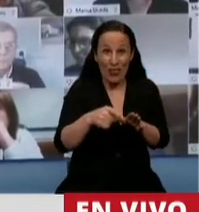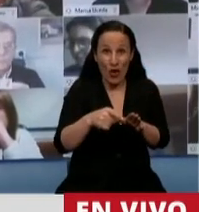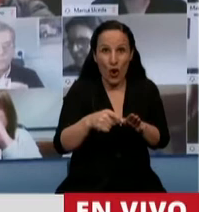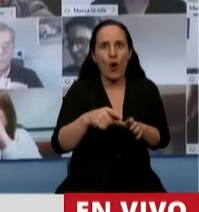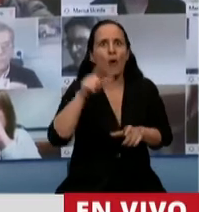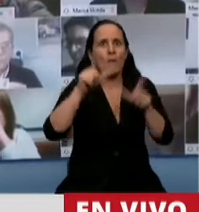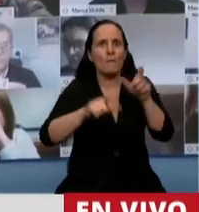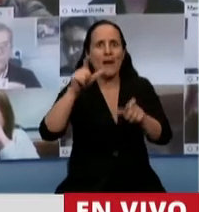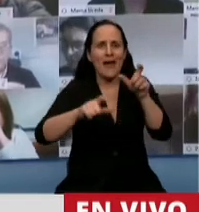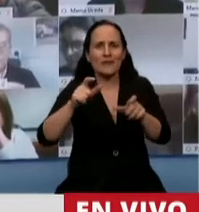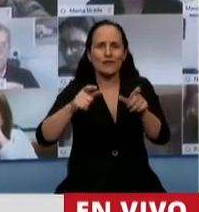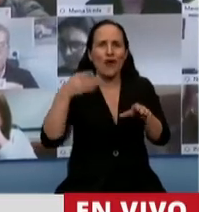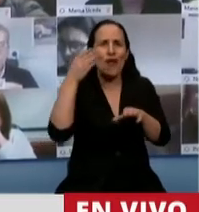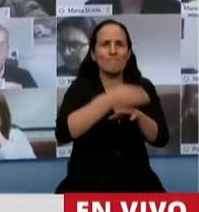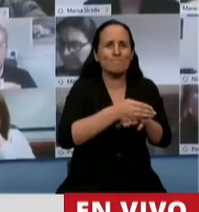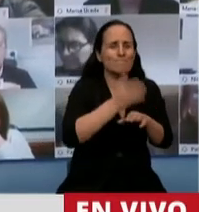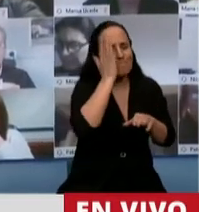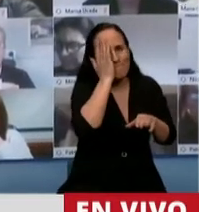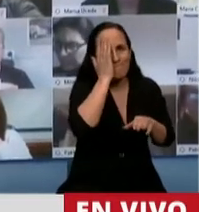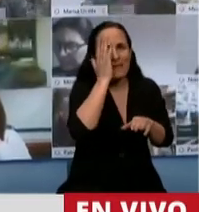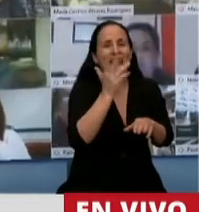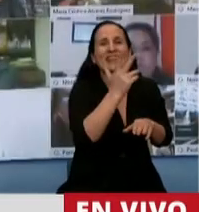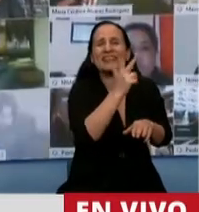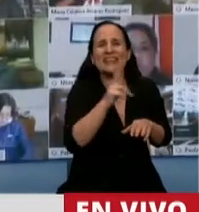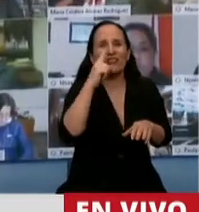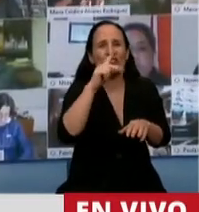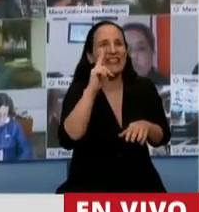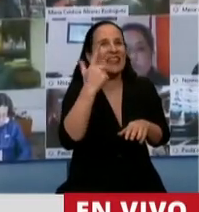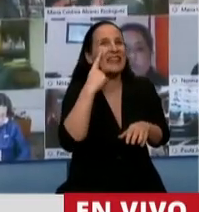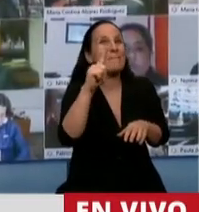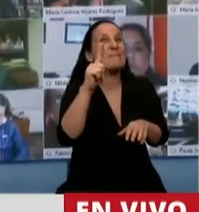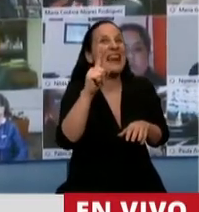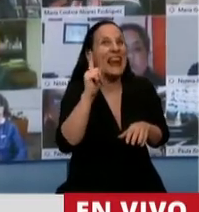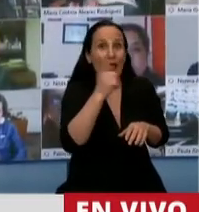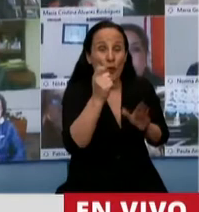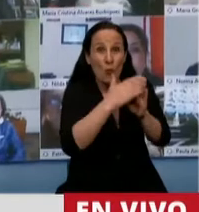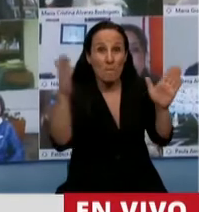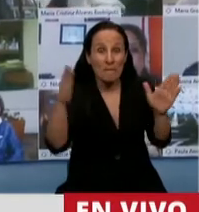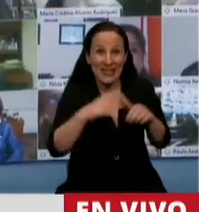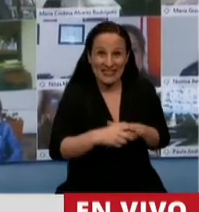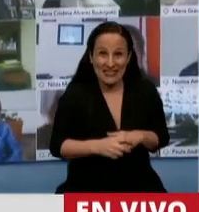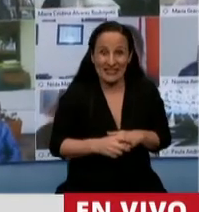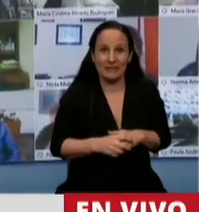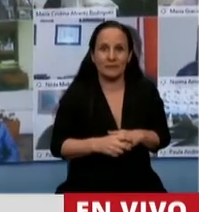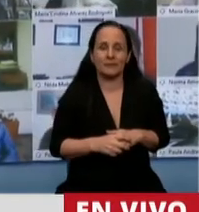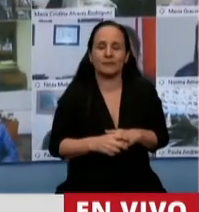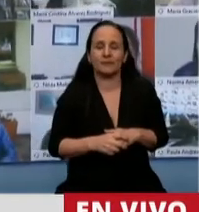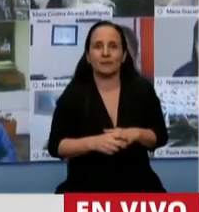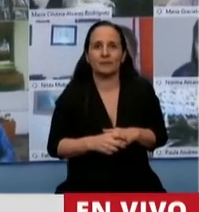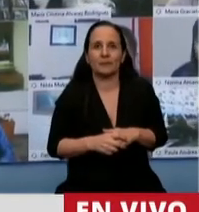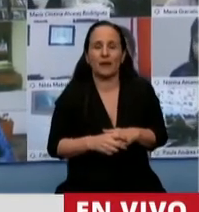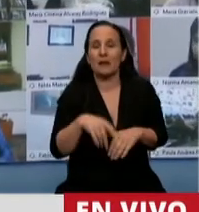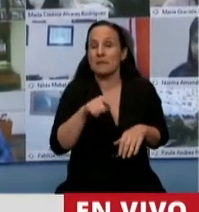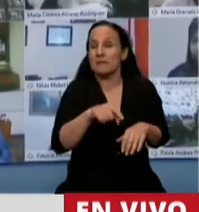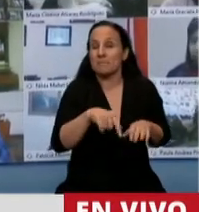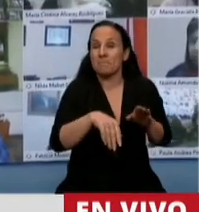pernoctes en la zona andina fue de 373.000 durante un solo mes. Prácticamente fue la